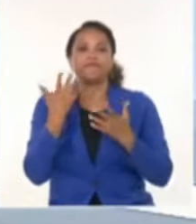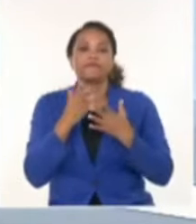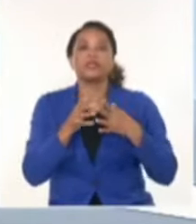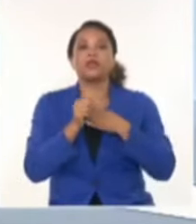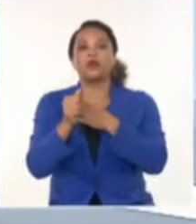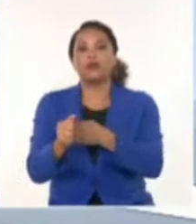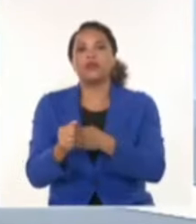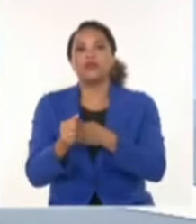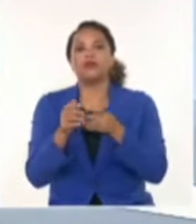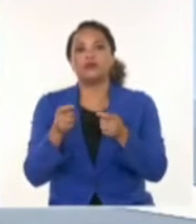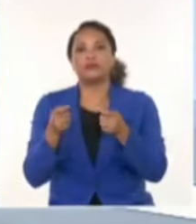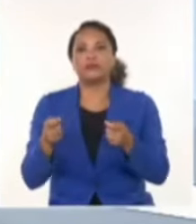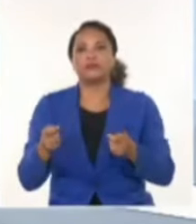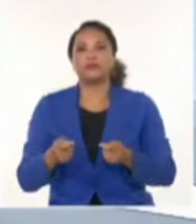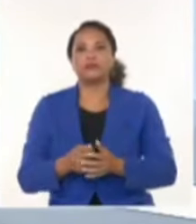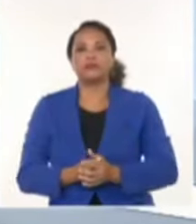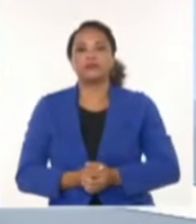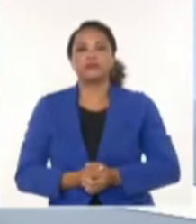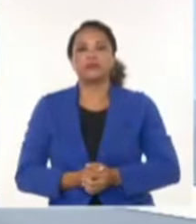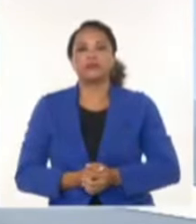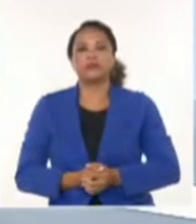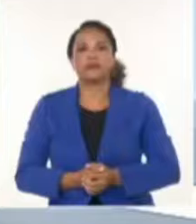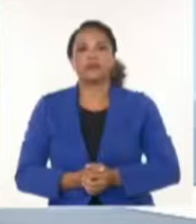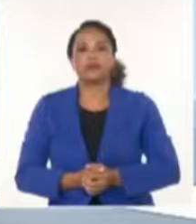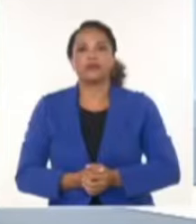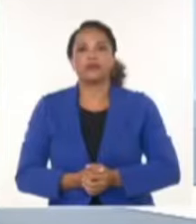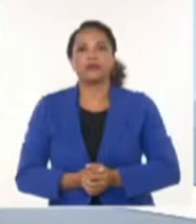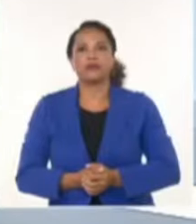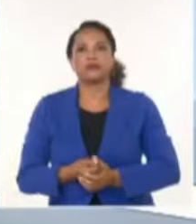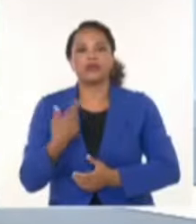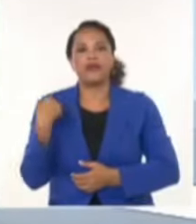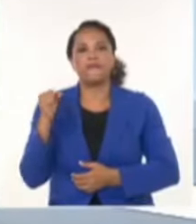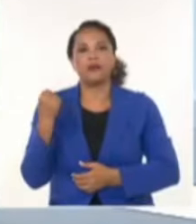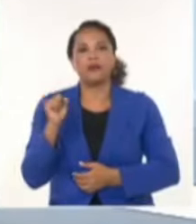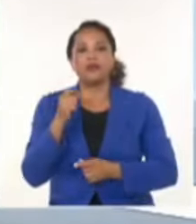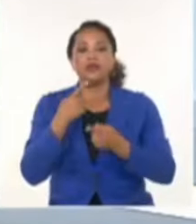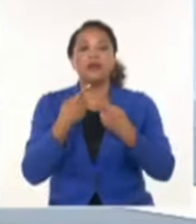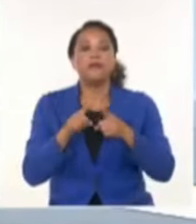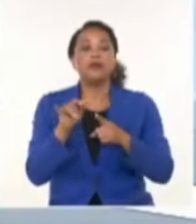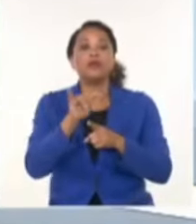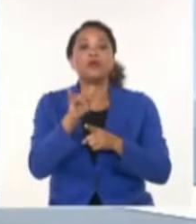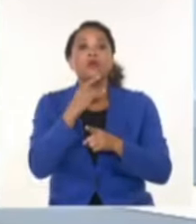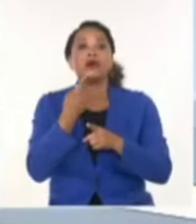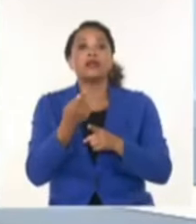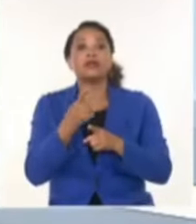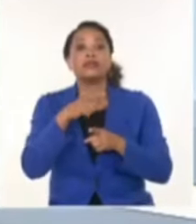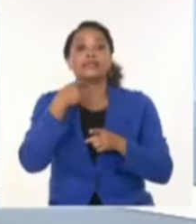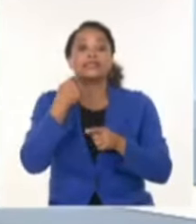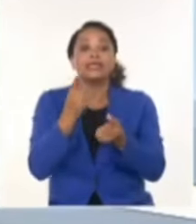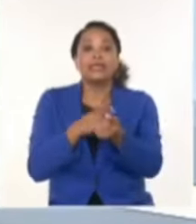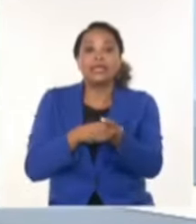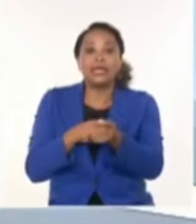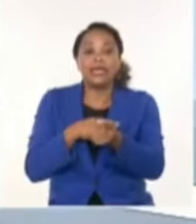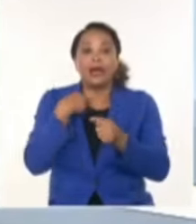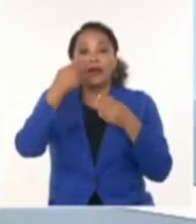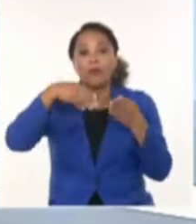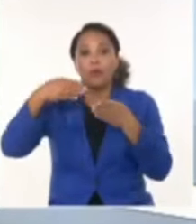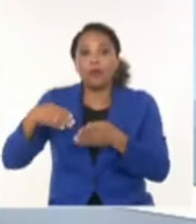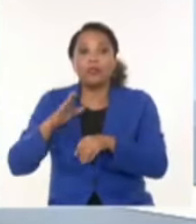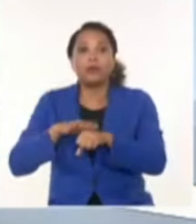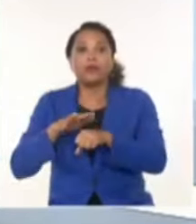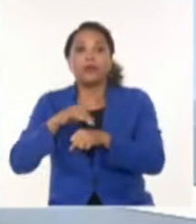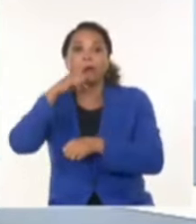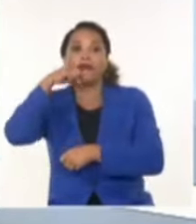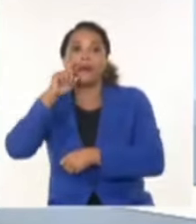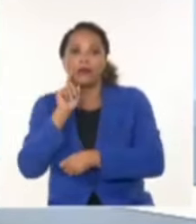cuando menos no piden parar esa horrorosa violencia. Y encima de todo esto, el baño de sangre ya va corriendo a costa de Maduro,